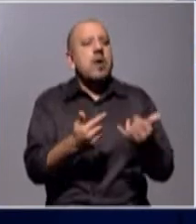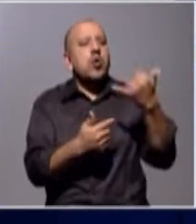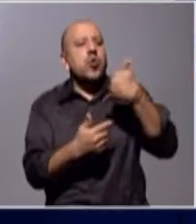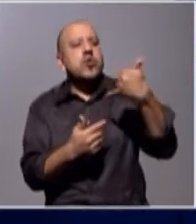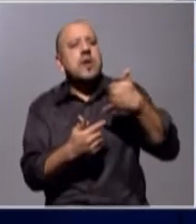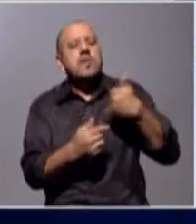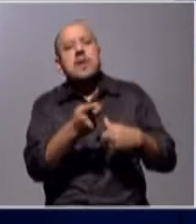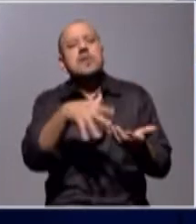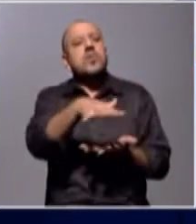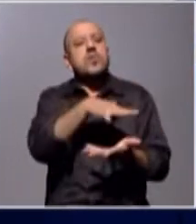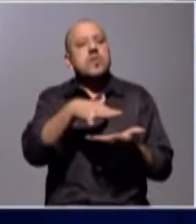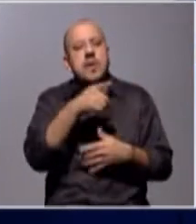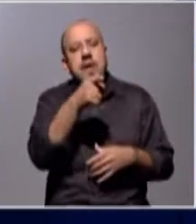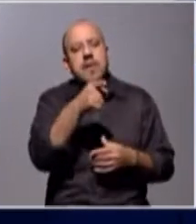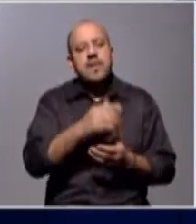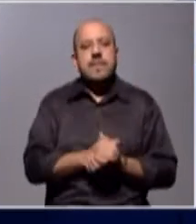un poco qué es lo que sucede.